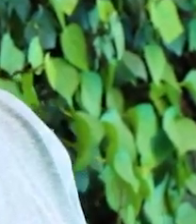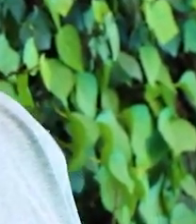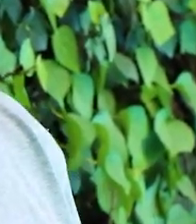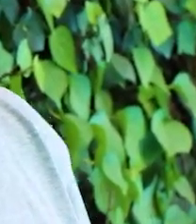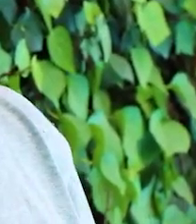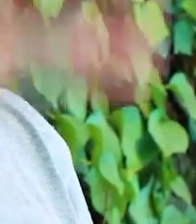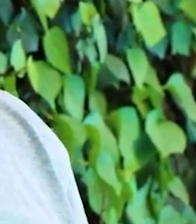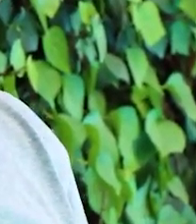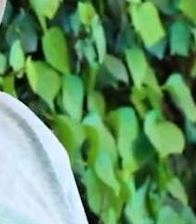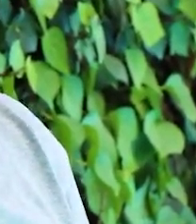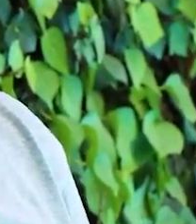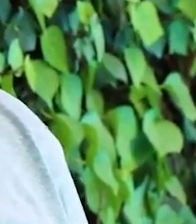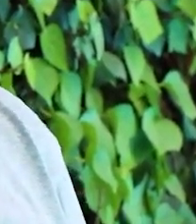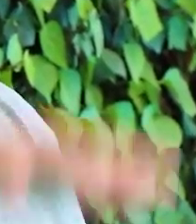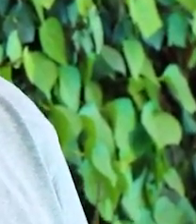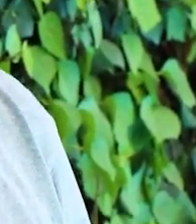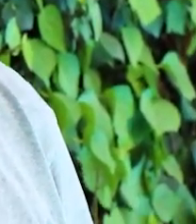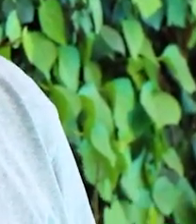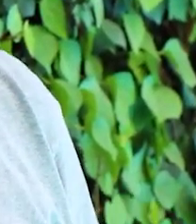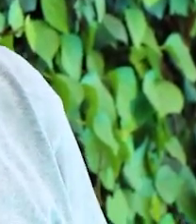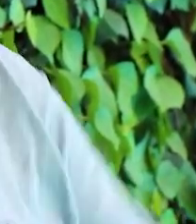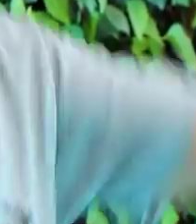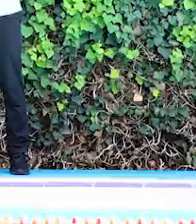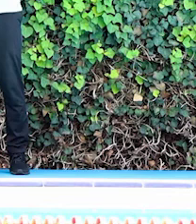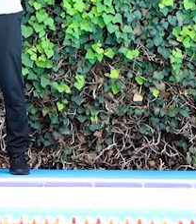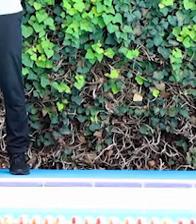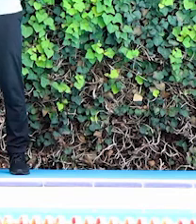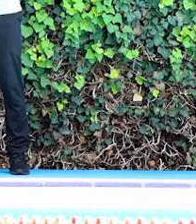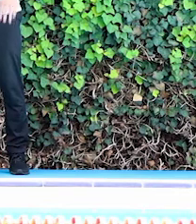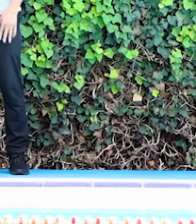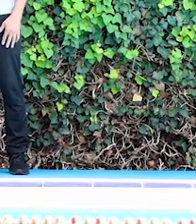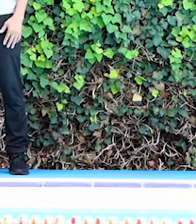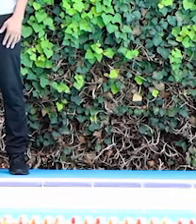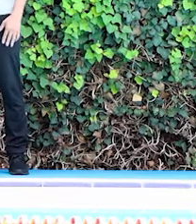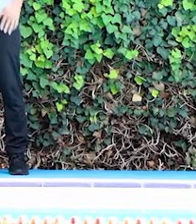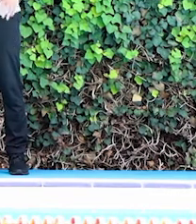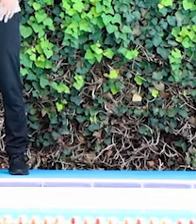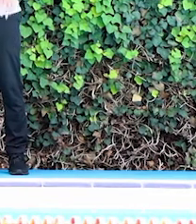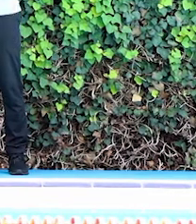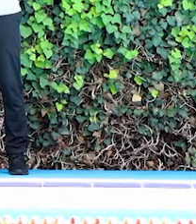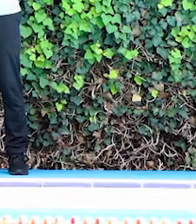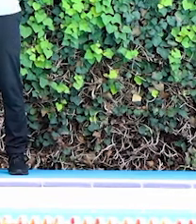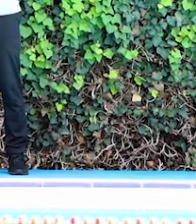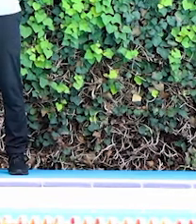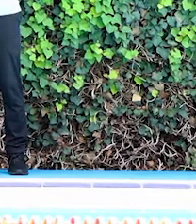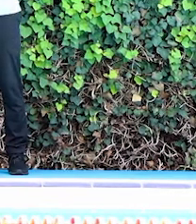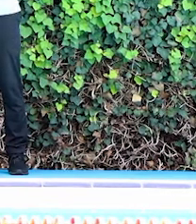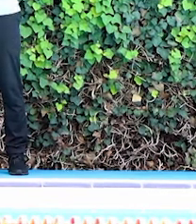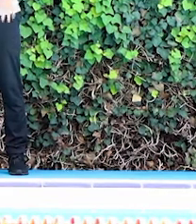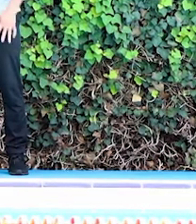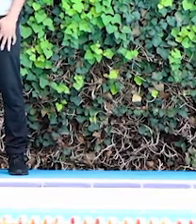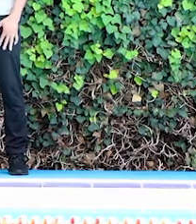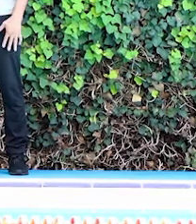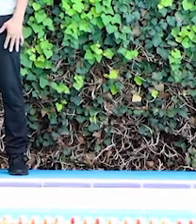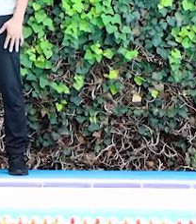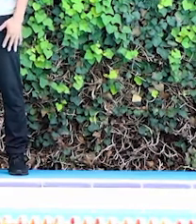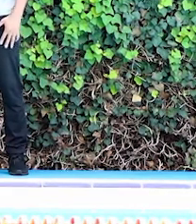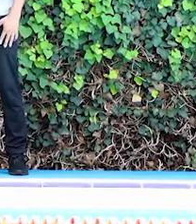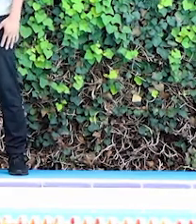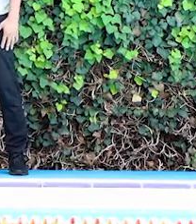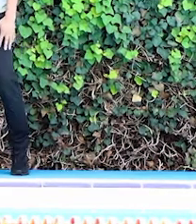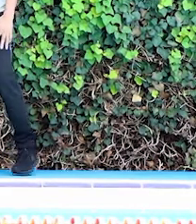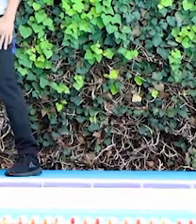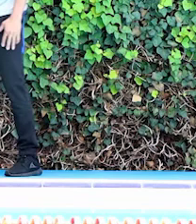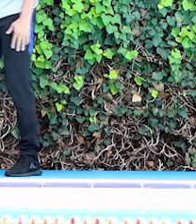cuáles seis puntos, y vamos a elevar nuestras manos alternando. Diez veces cada una. Y descansamos,